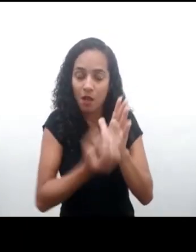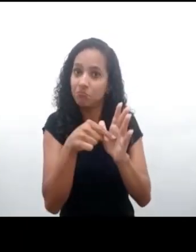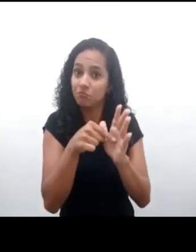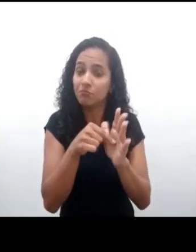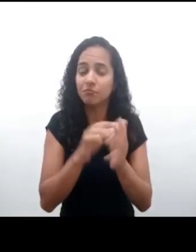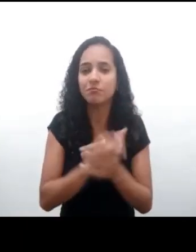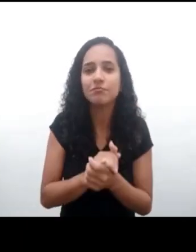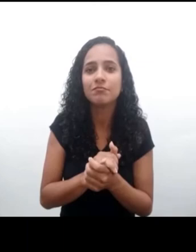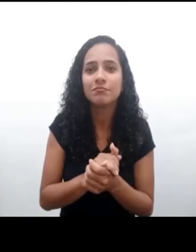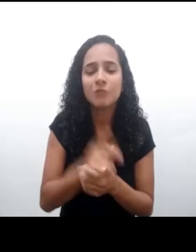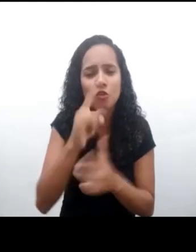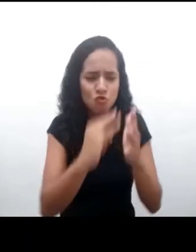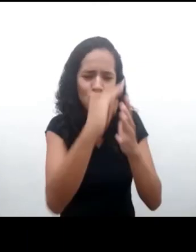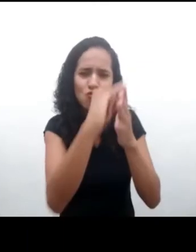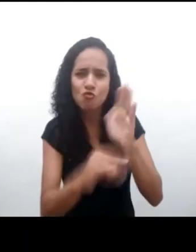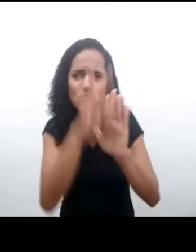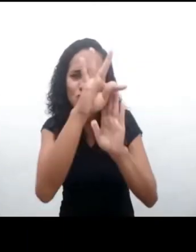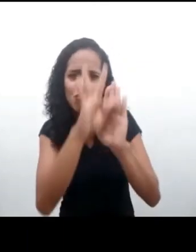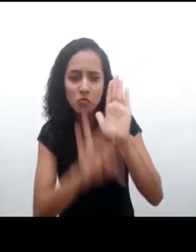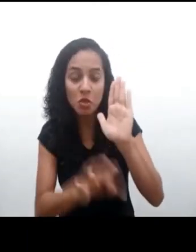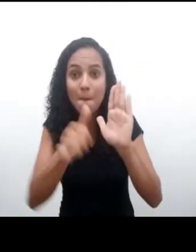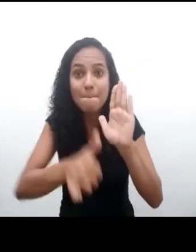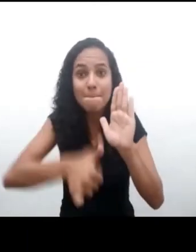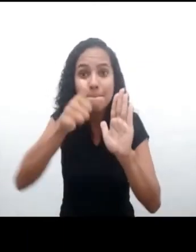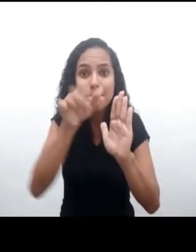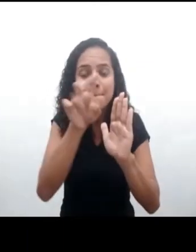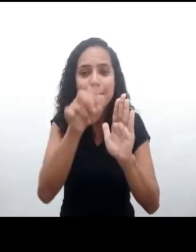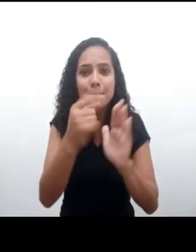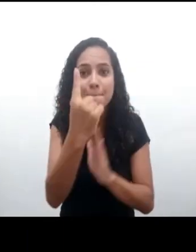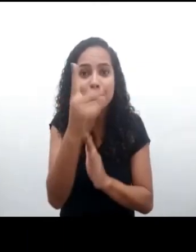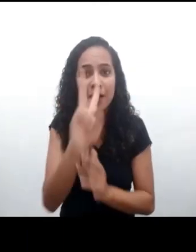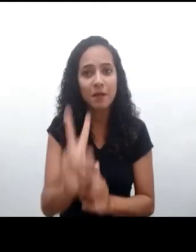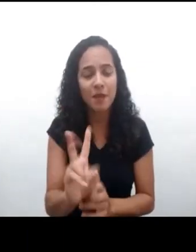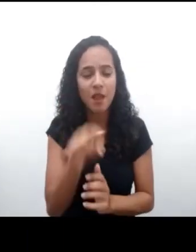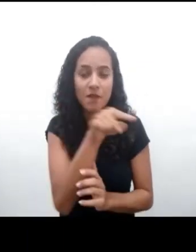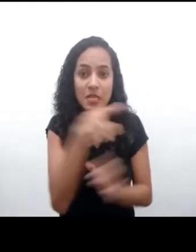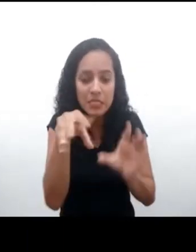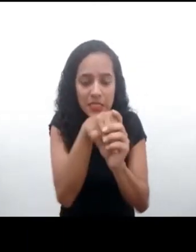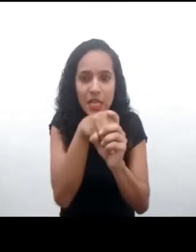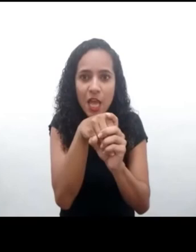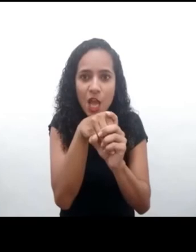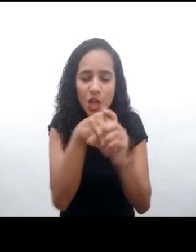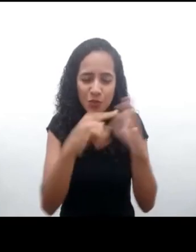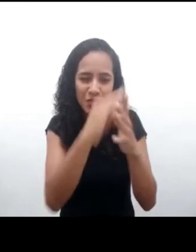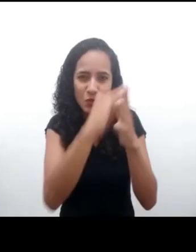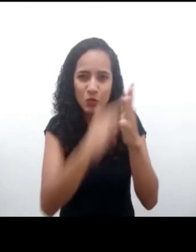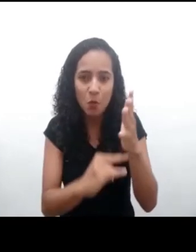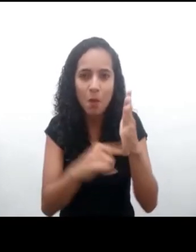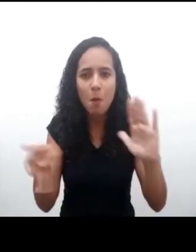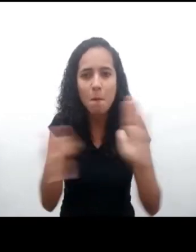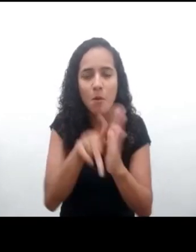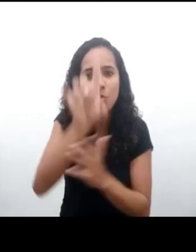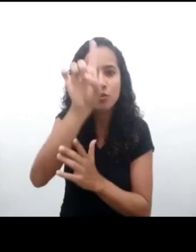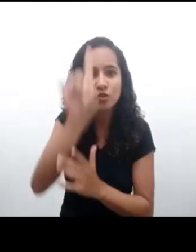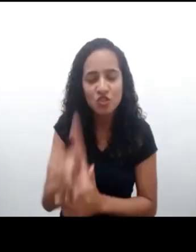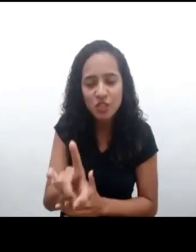vez, es un documento del Comité de los Derechos del Niño, que cita textualmente las expresiones de